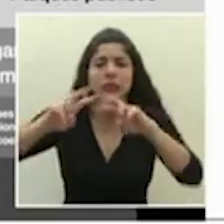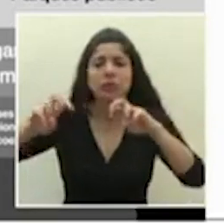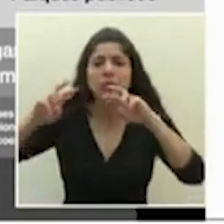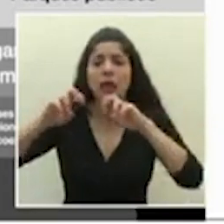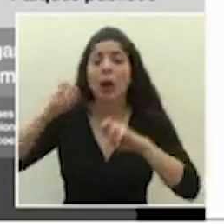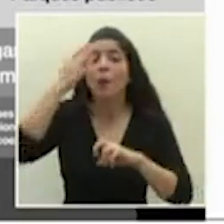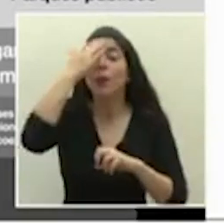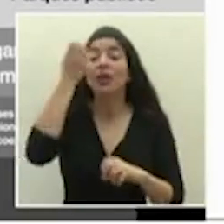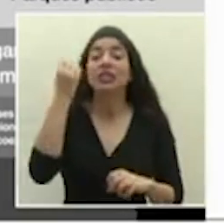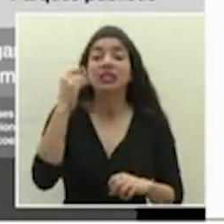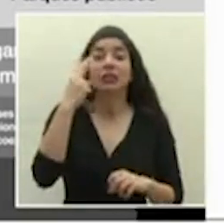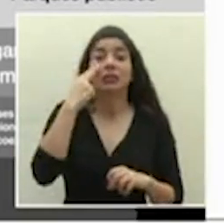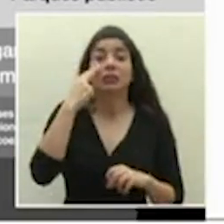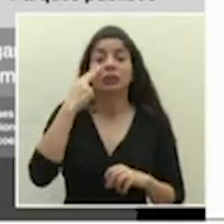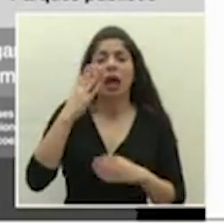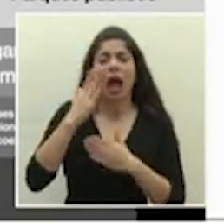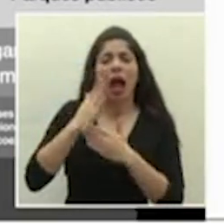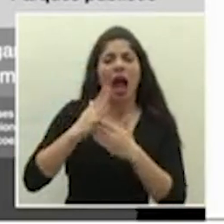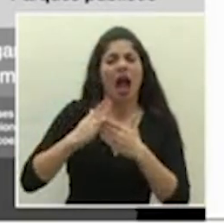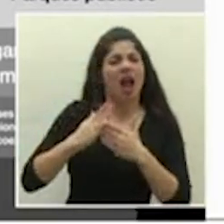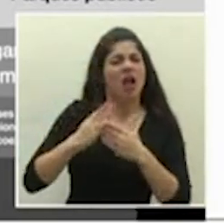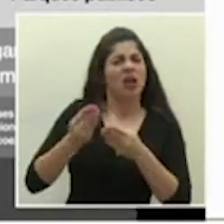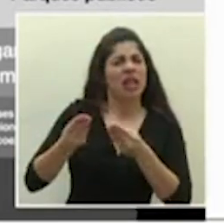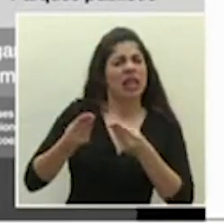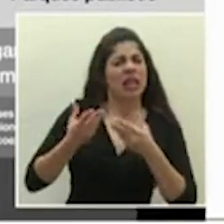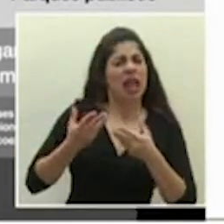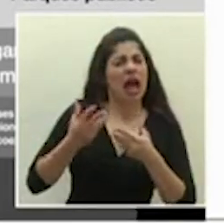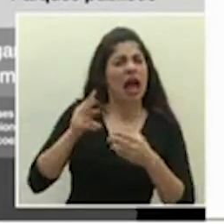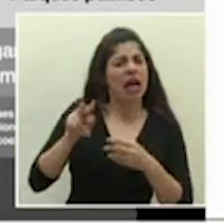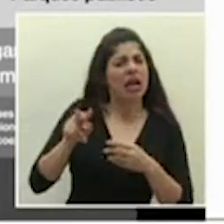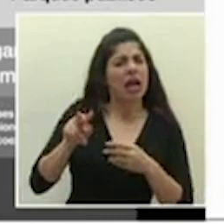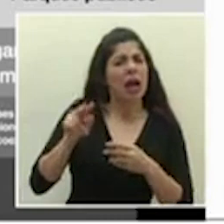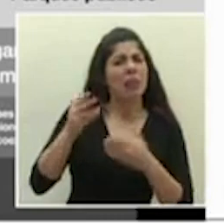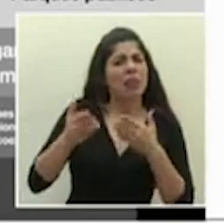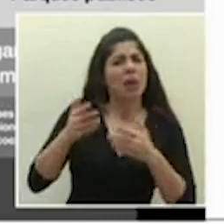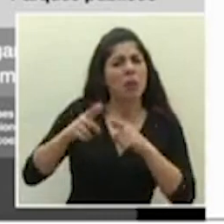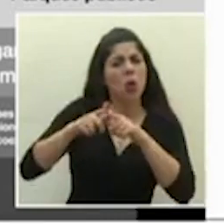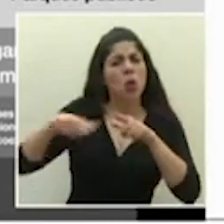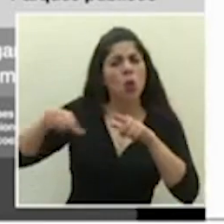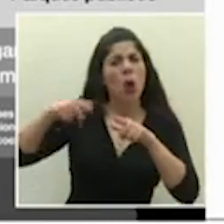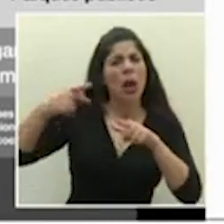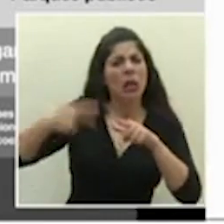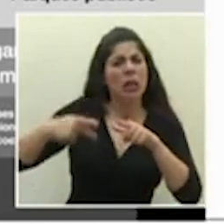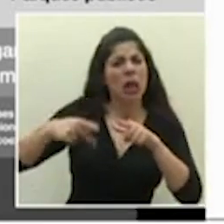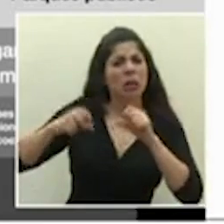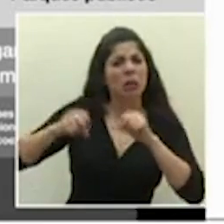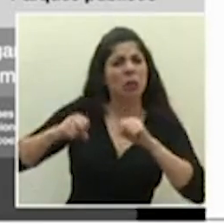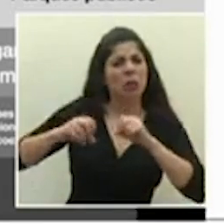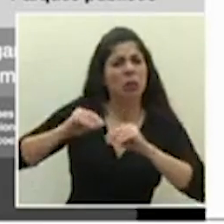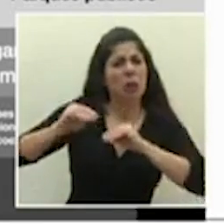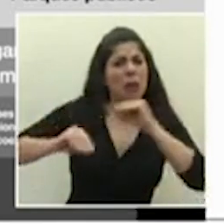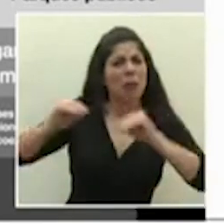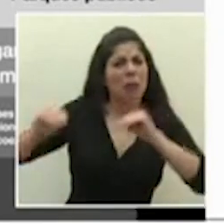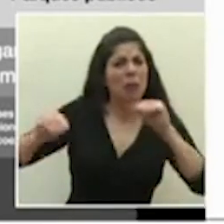algún movimiento, algo que nos dé un indicio de que existe un riesgo ampliado de que se establezca una transmisión mayor.